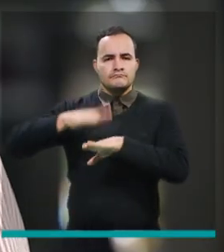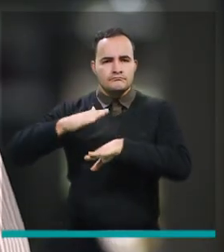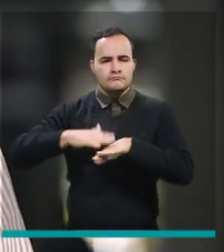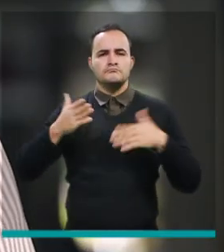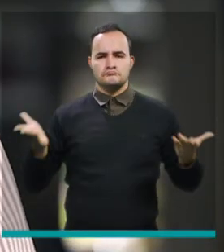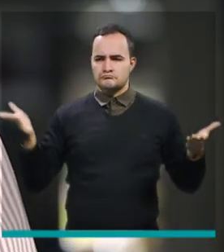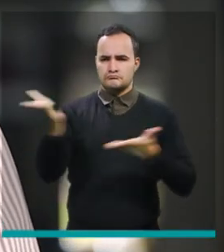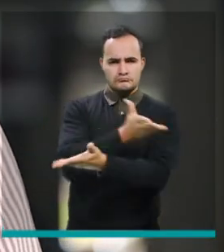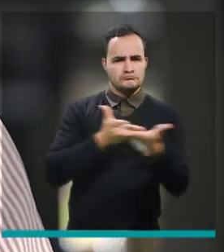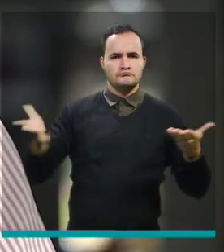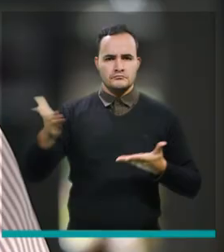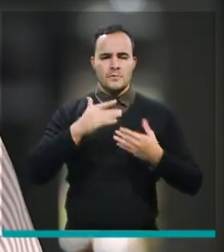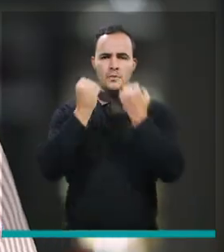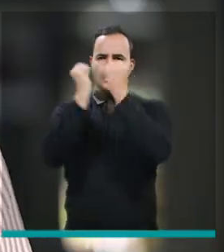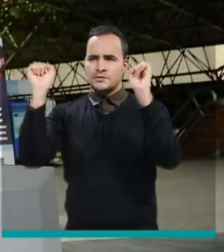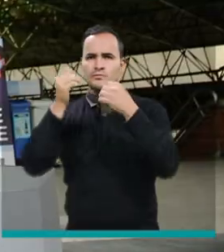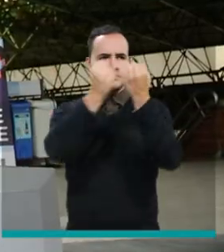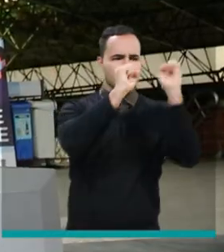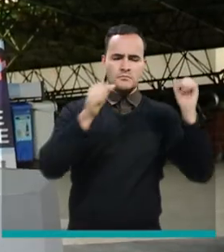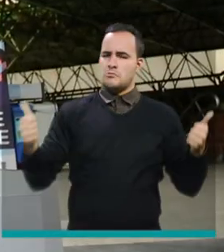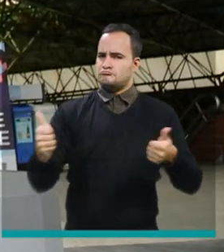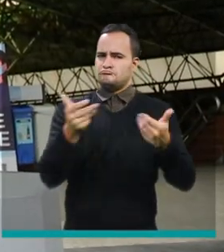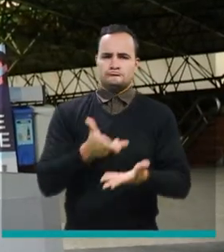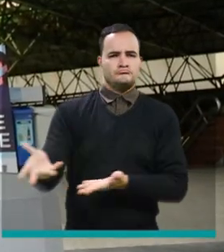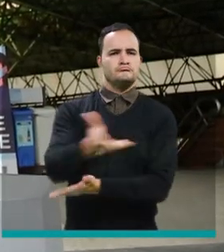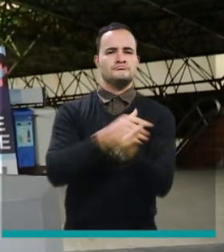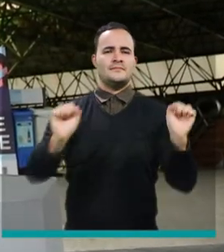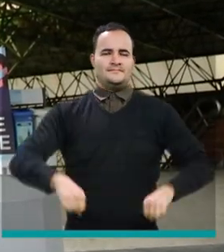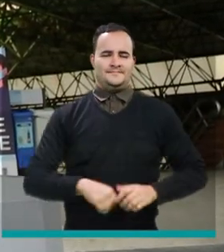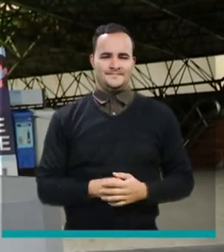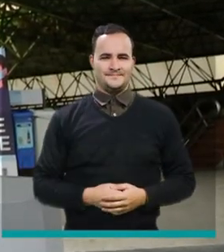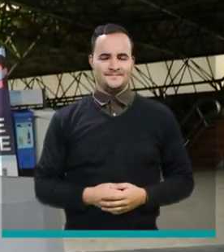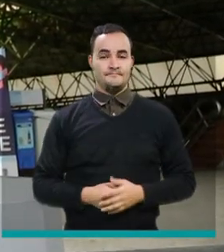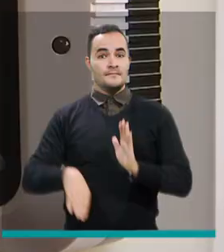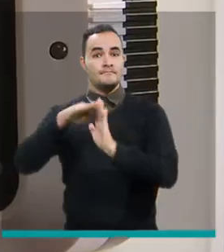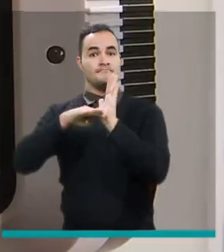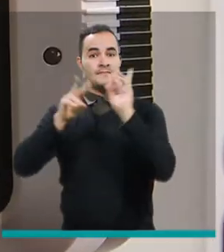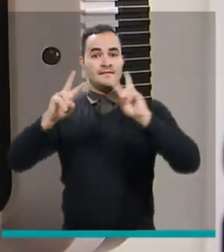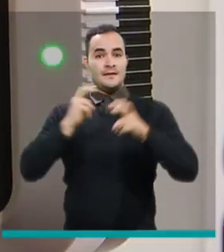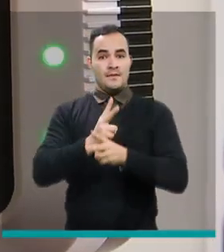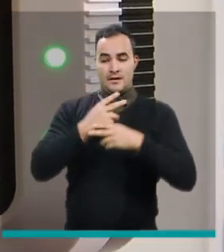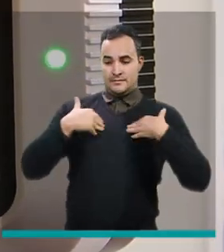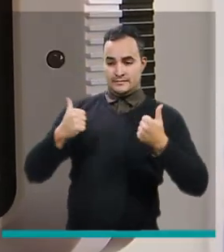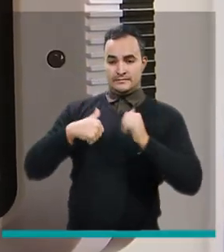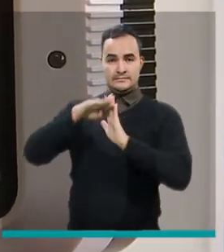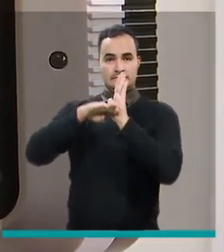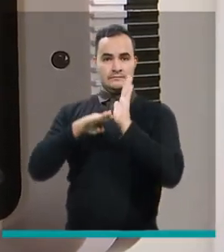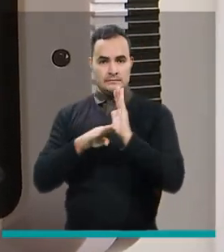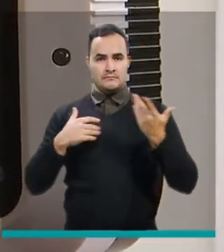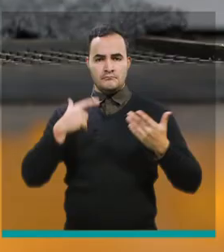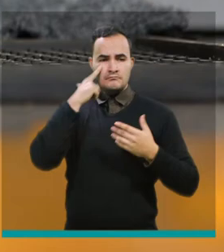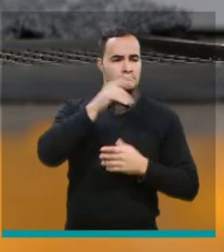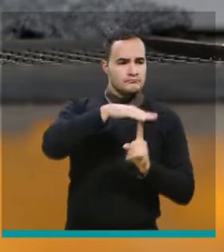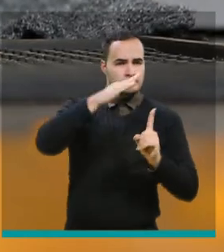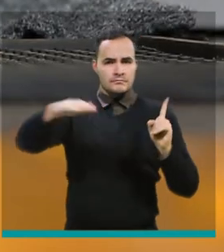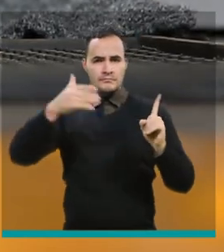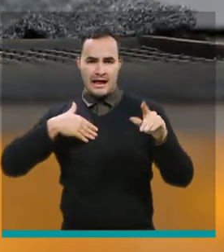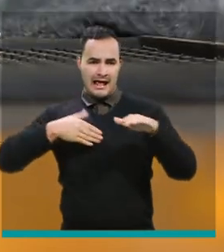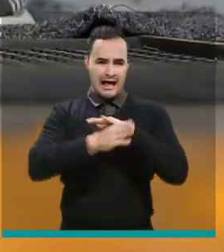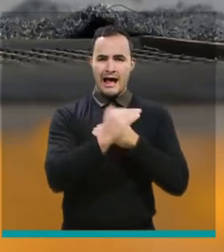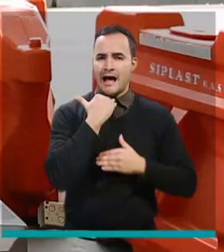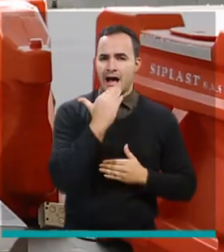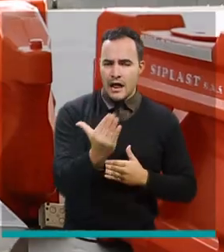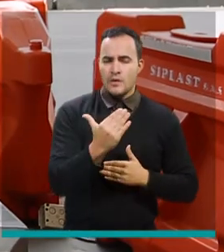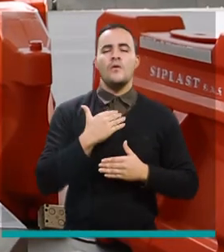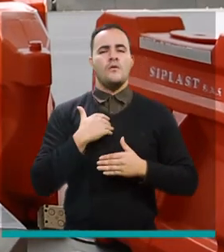comercial entre municipios los protocolos de bioseguridad para ingresar a las terminales y